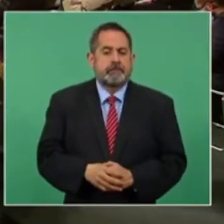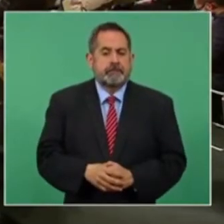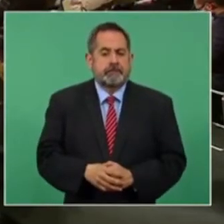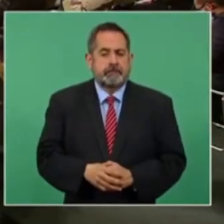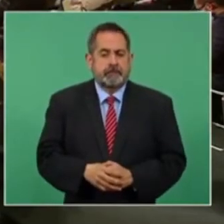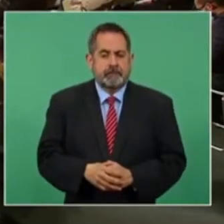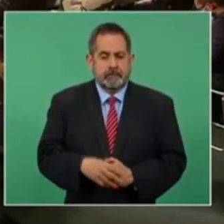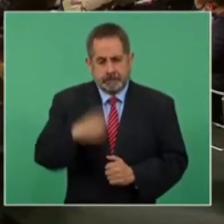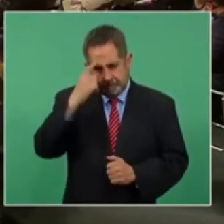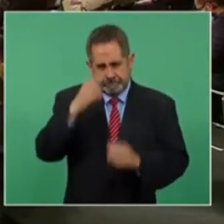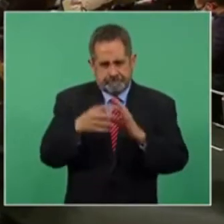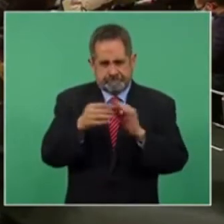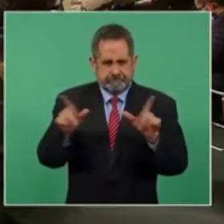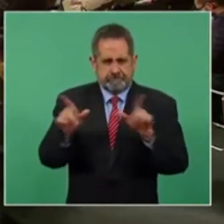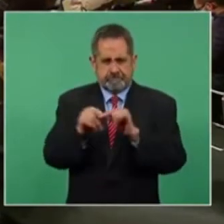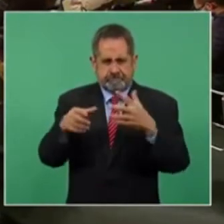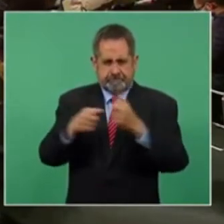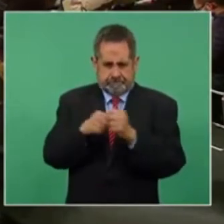para abreviar,